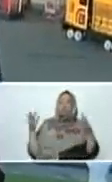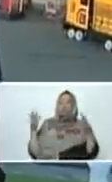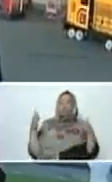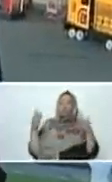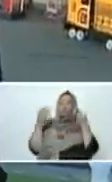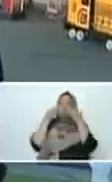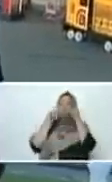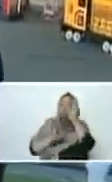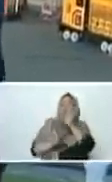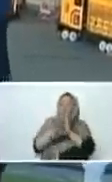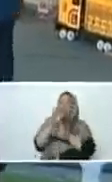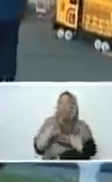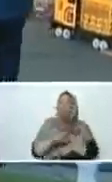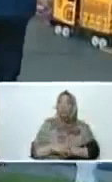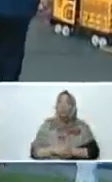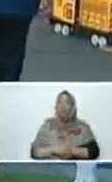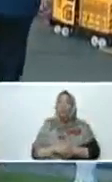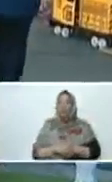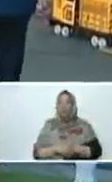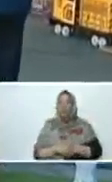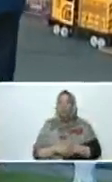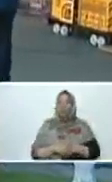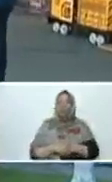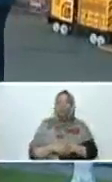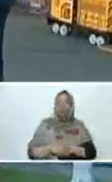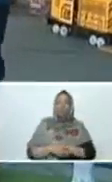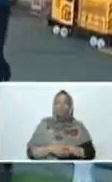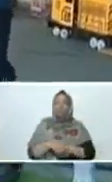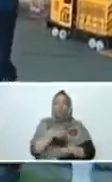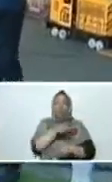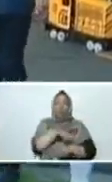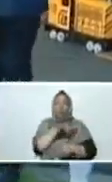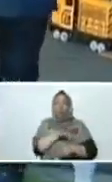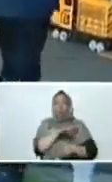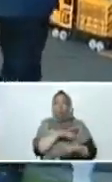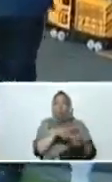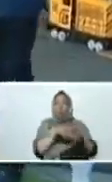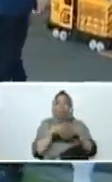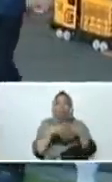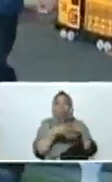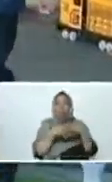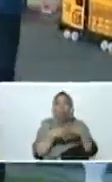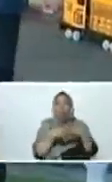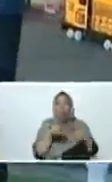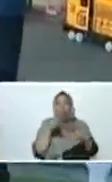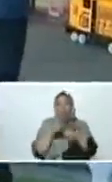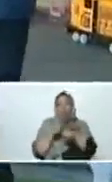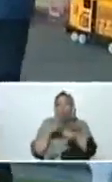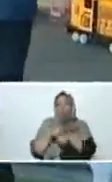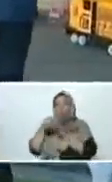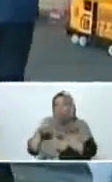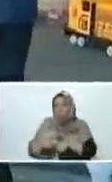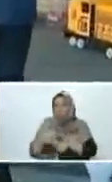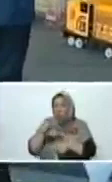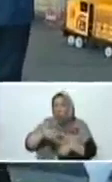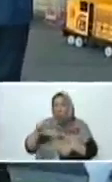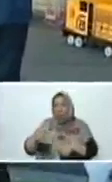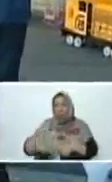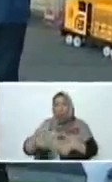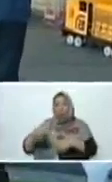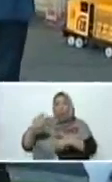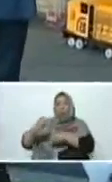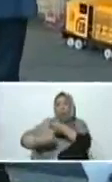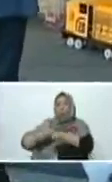¡Palante! Aunque te arde, imperio. Bueno, y con trabajo local, generando empleo en